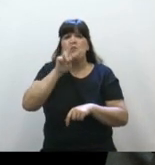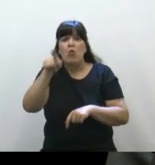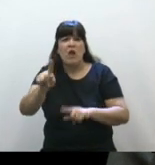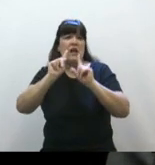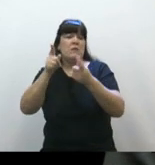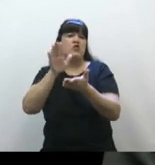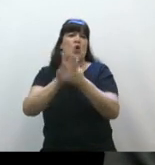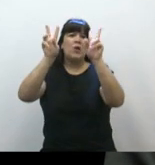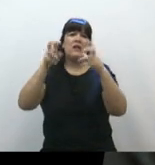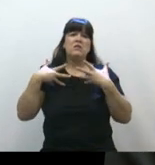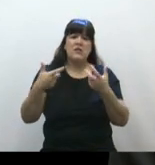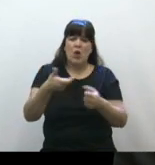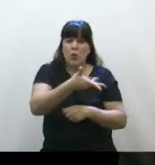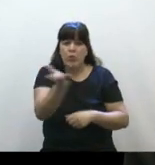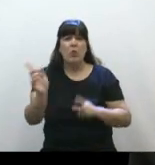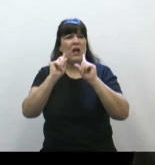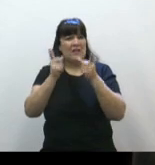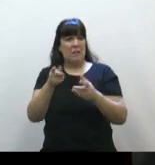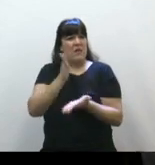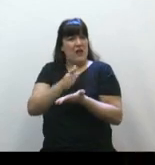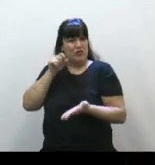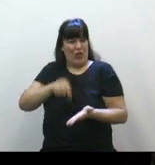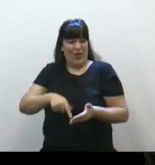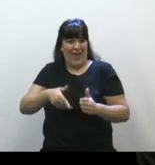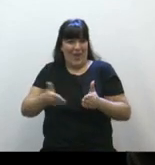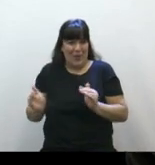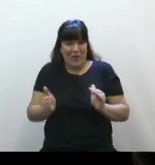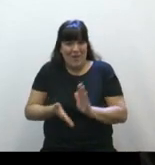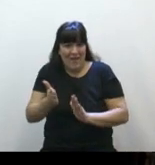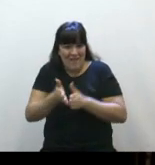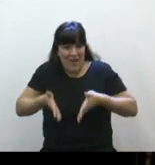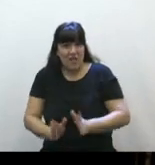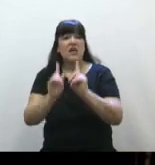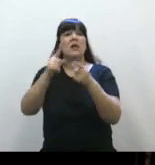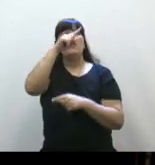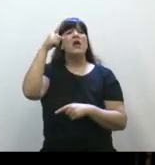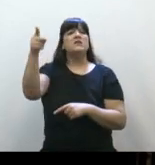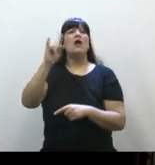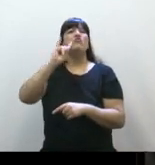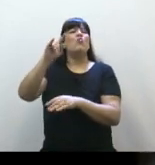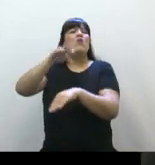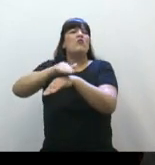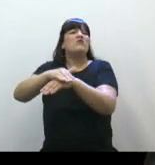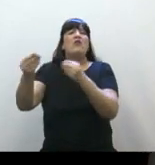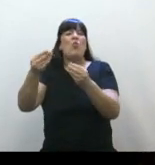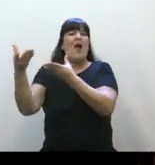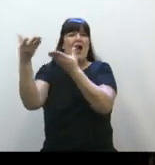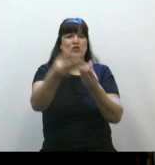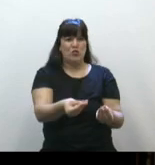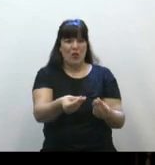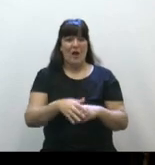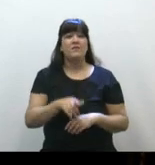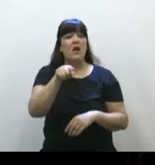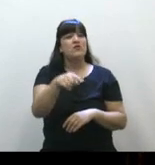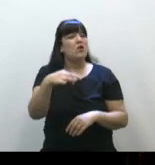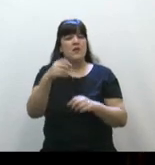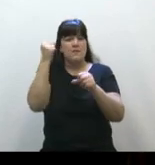los derechos de los niños por nacer. y qué es lo que puede hacer el Estado para colaborar. En esto hay